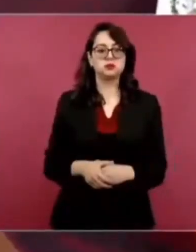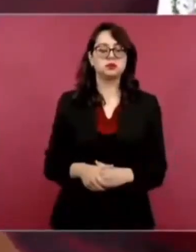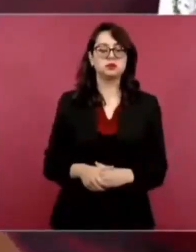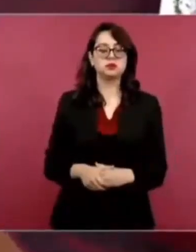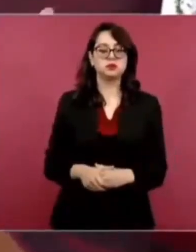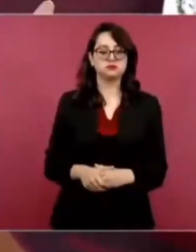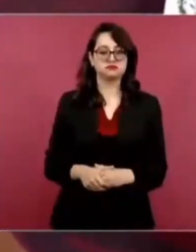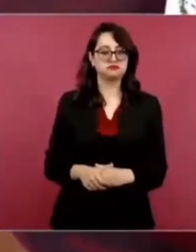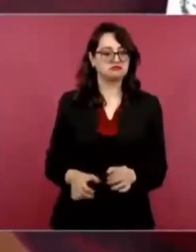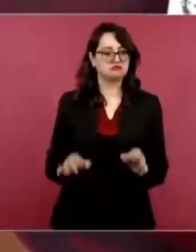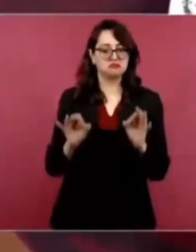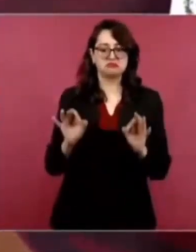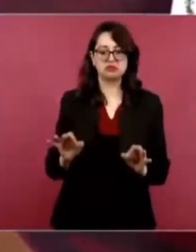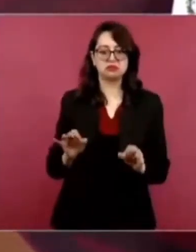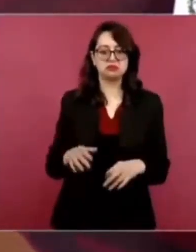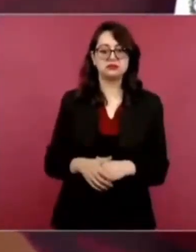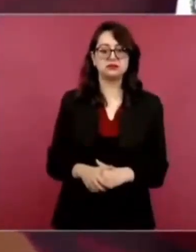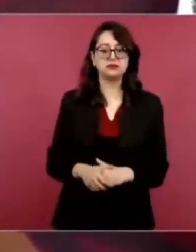De primera.